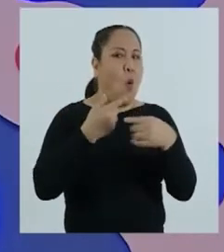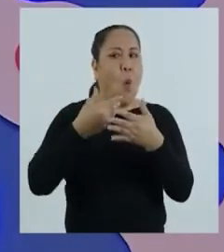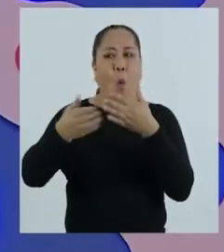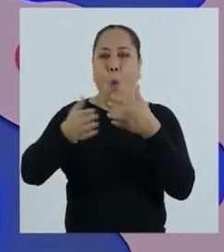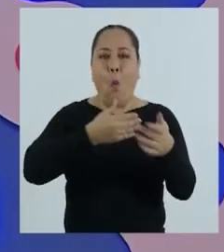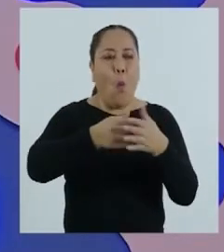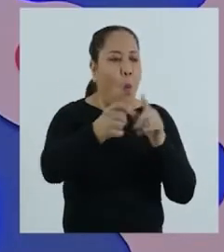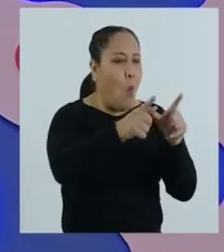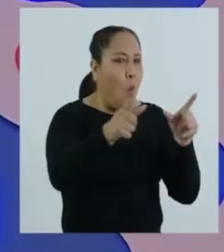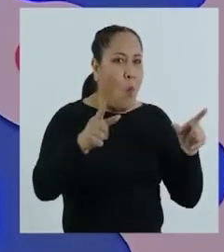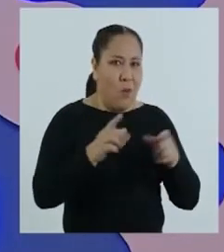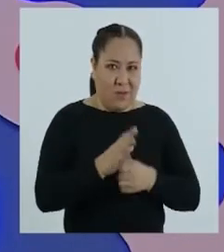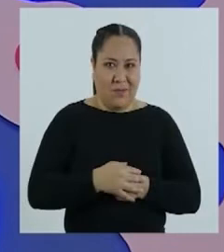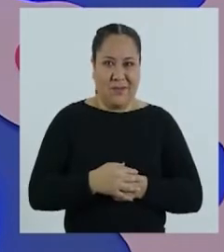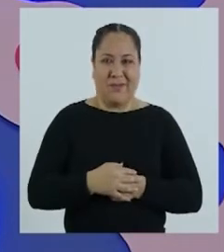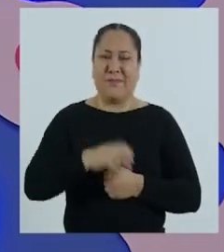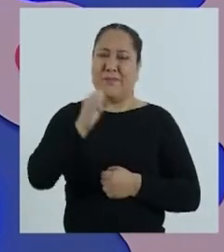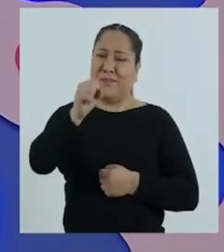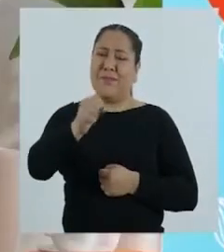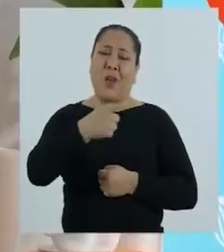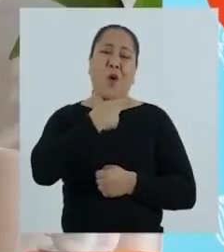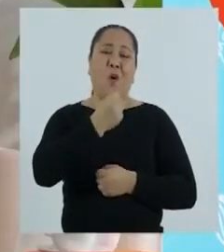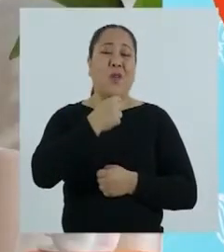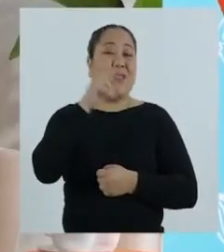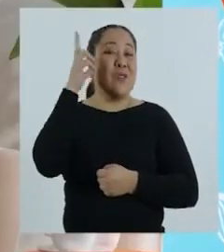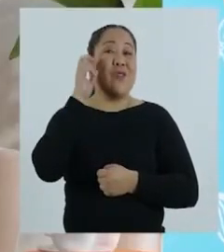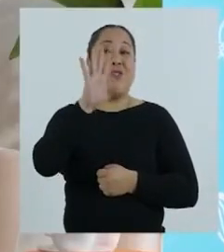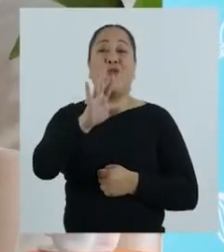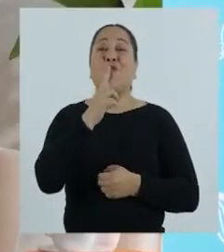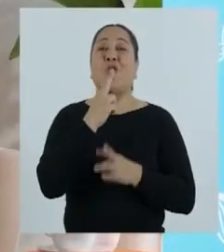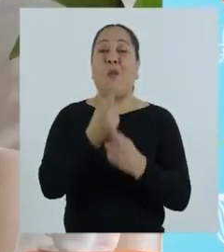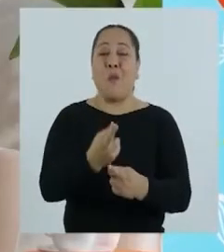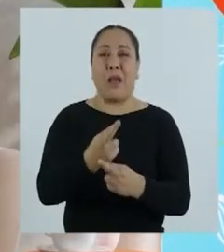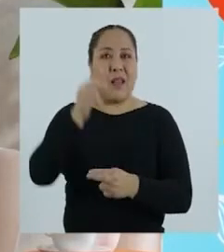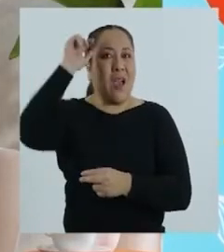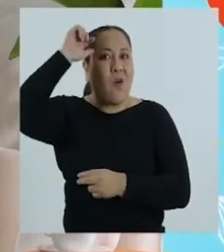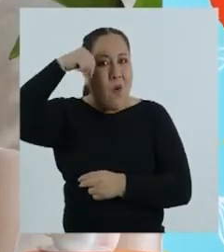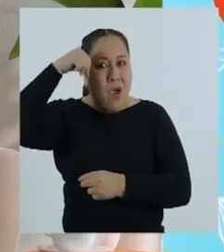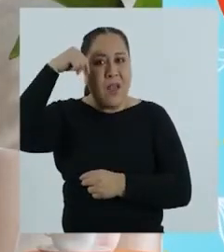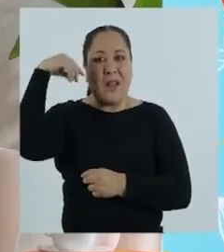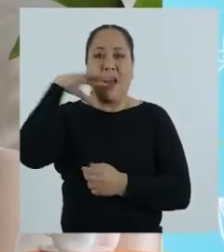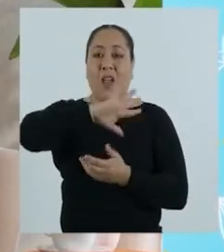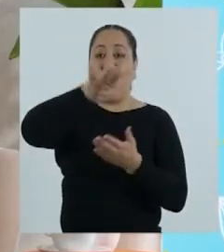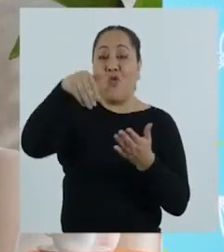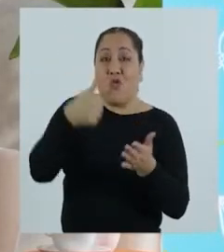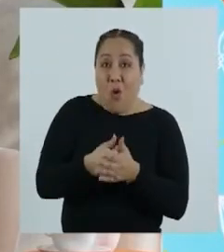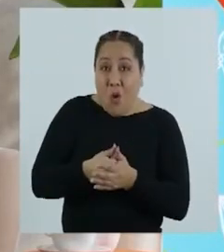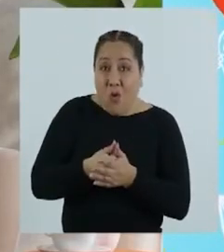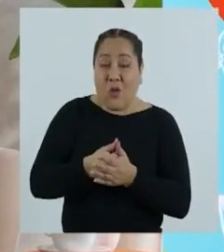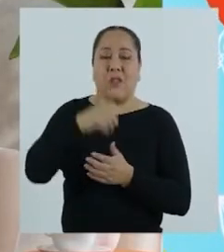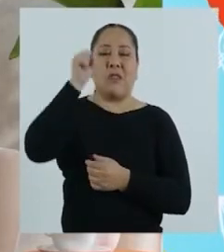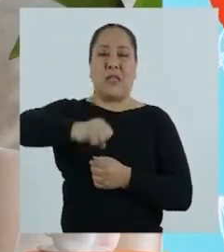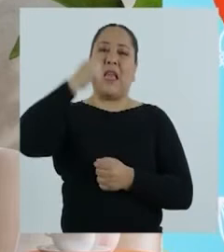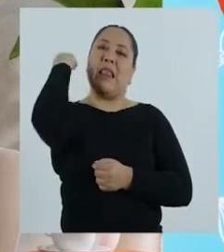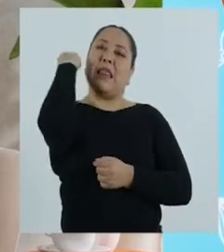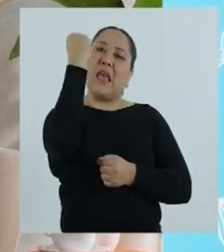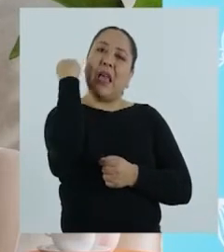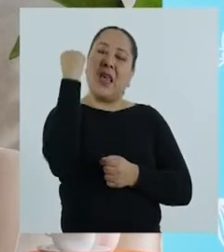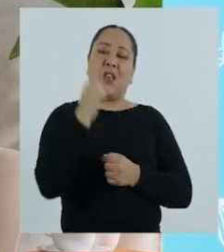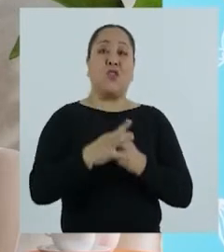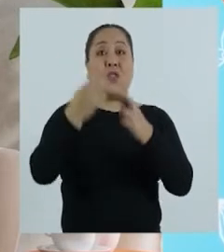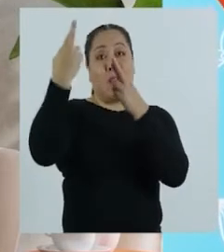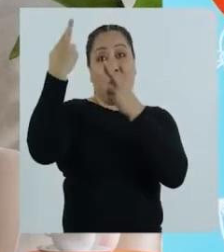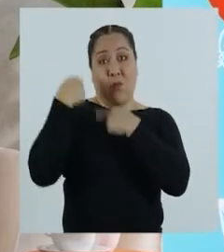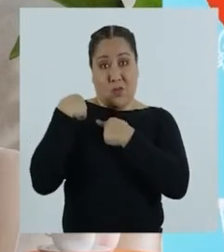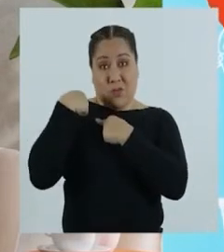hogar, como en cualquier ámbito. Me alegra escuchar sus respuestas. Recuerden que todas y todos